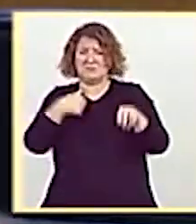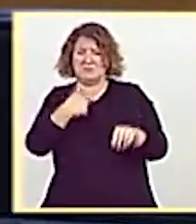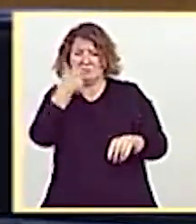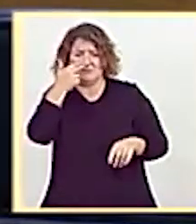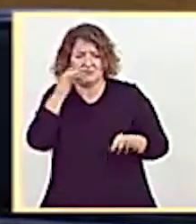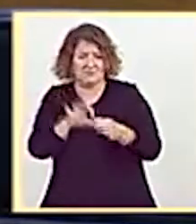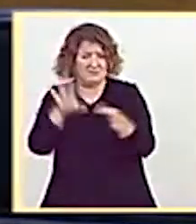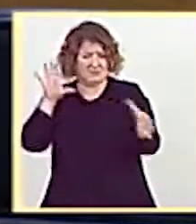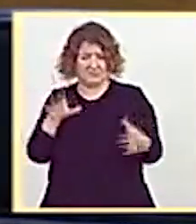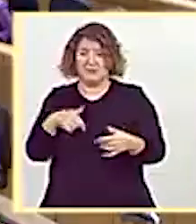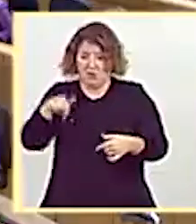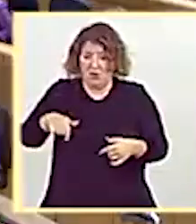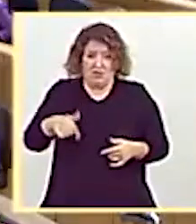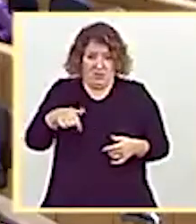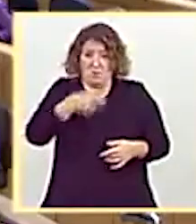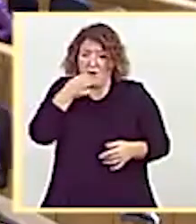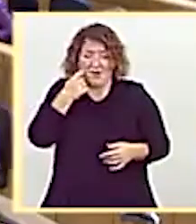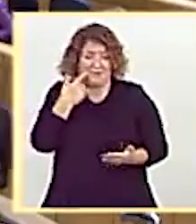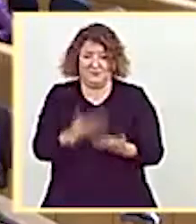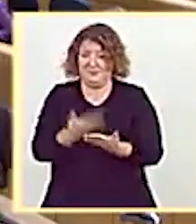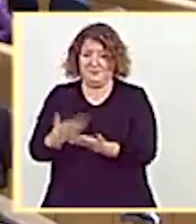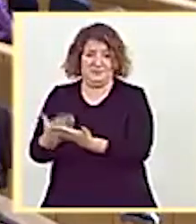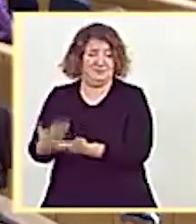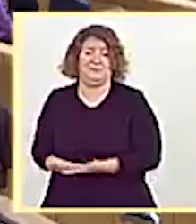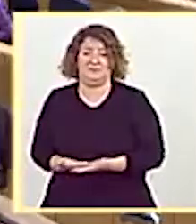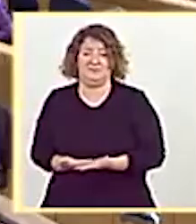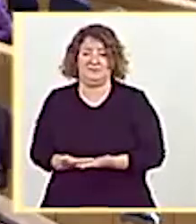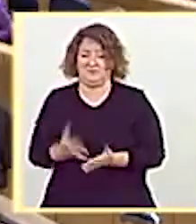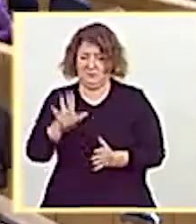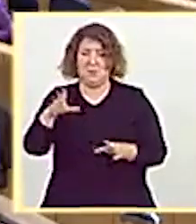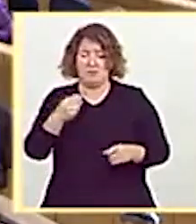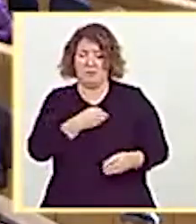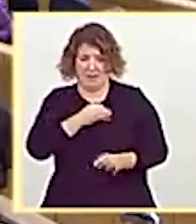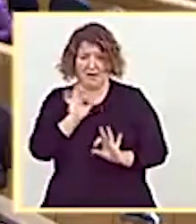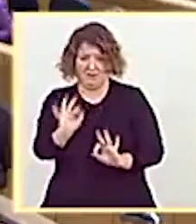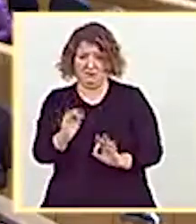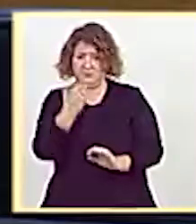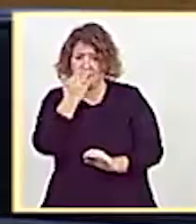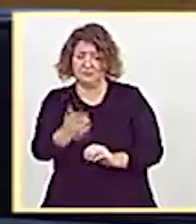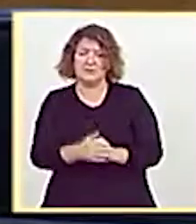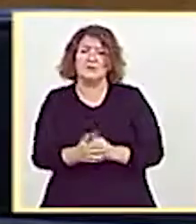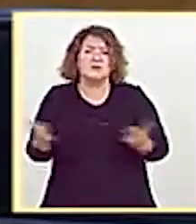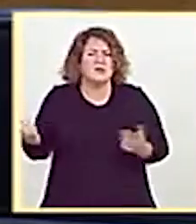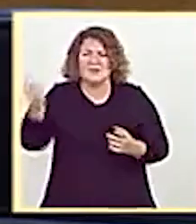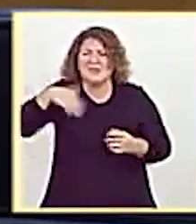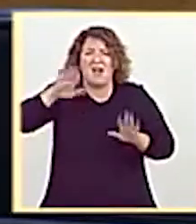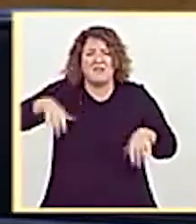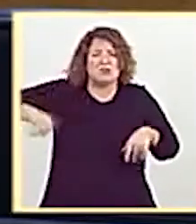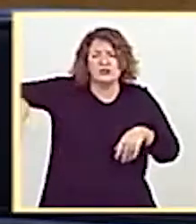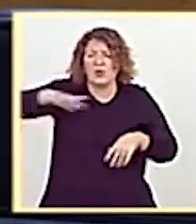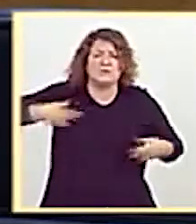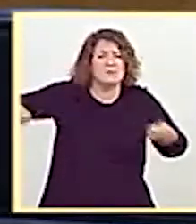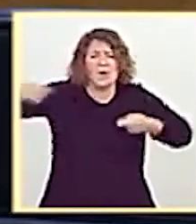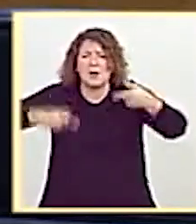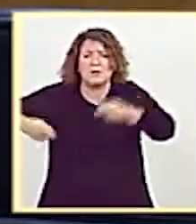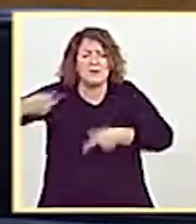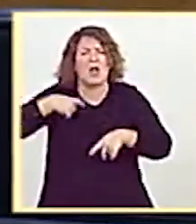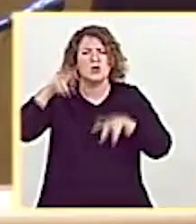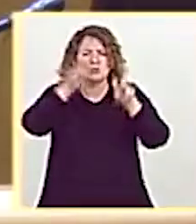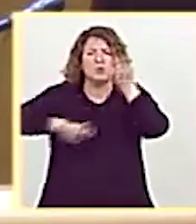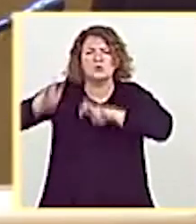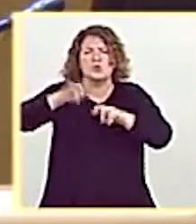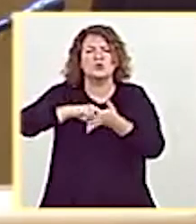lamentablemente, de ambos. En definitiva, señoría, ayudando a buscar soluciones en el plano sanitario y en el plano